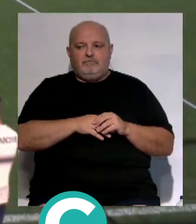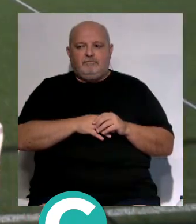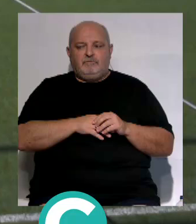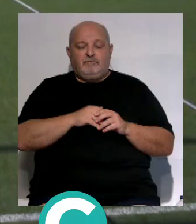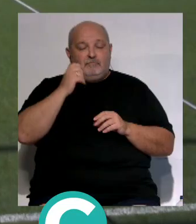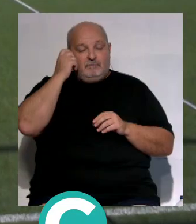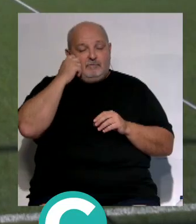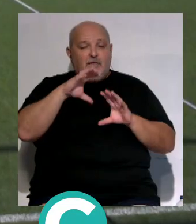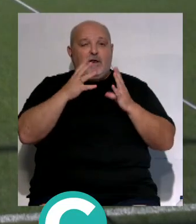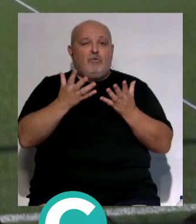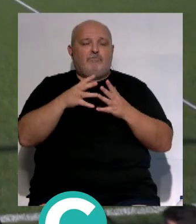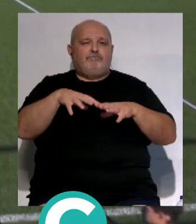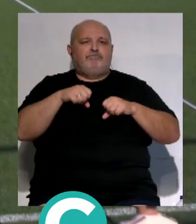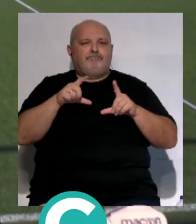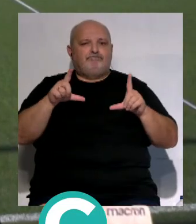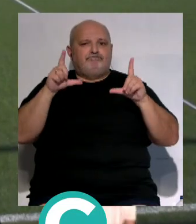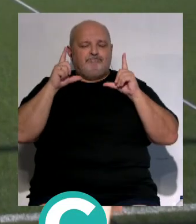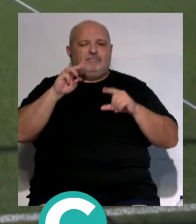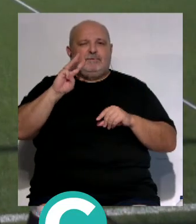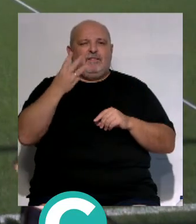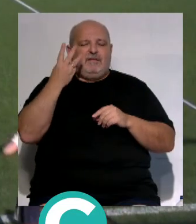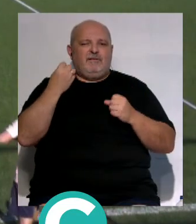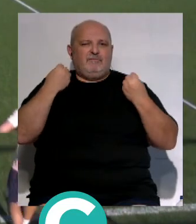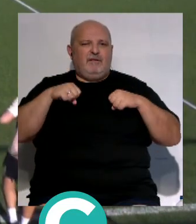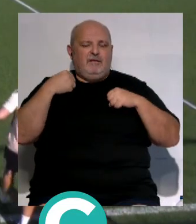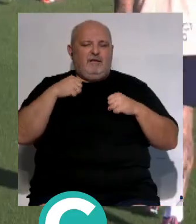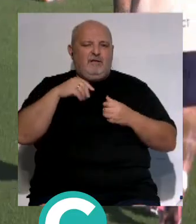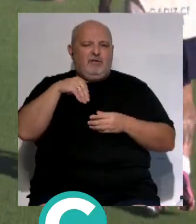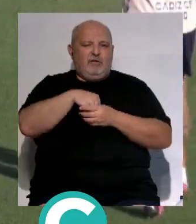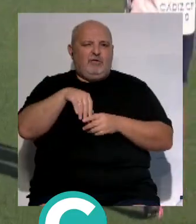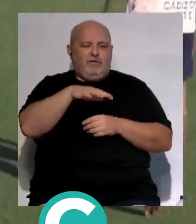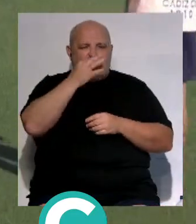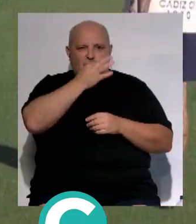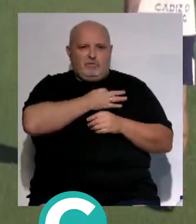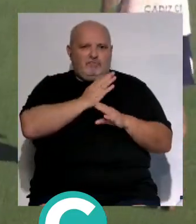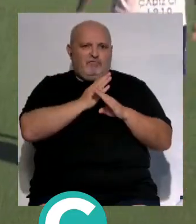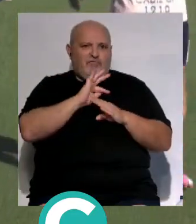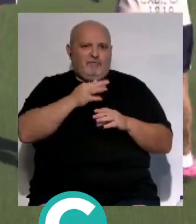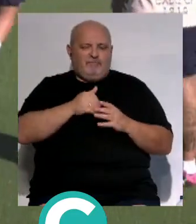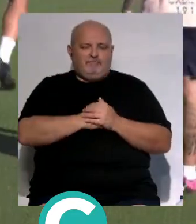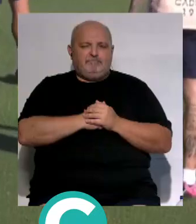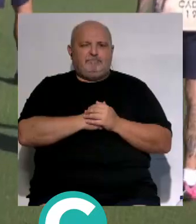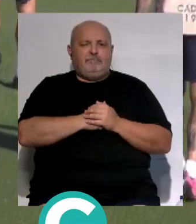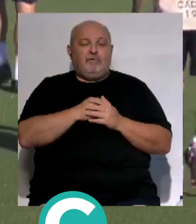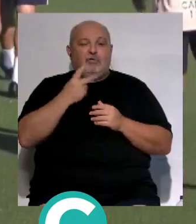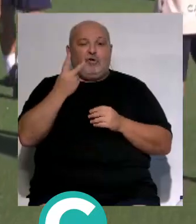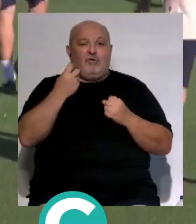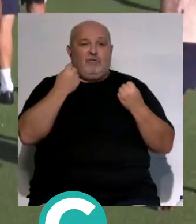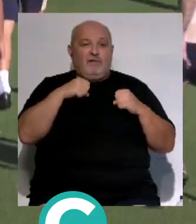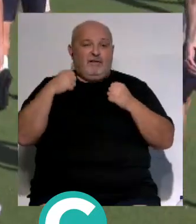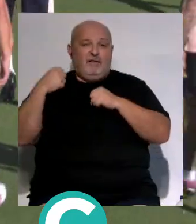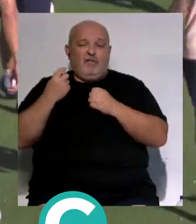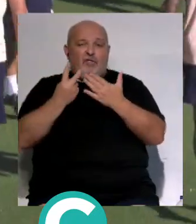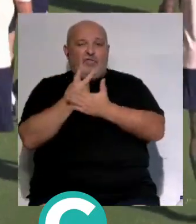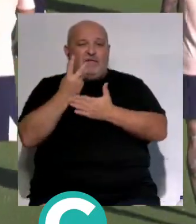El balón toma protagonismo por primera vez en la tercera sesión de entrenamiento desarrollada en la ciudad deportiva Bahía de Cádiz Las dos primeras jornadas